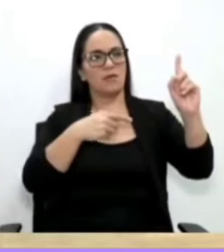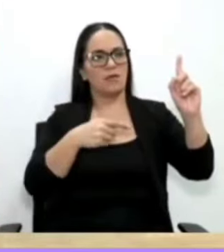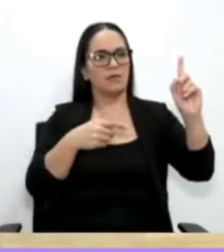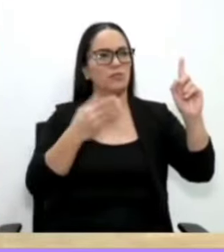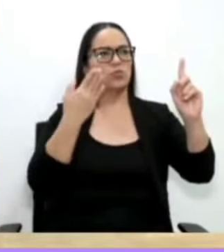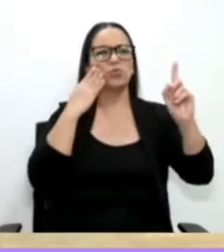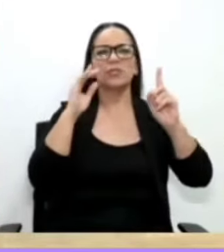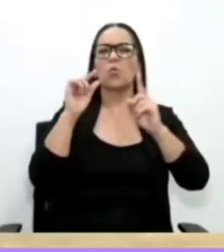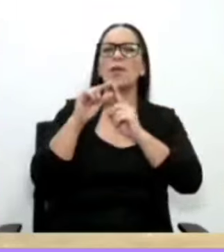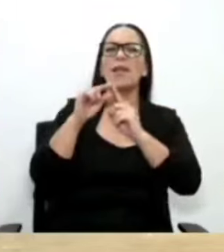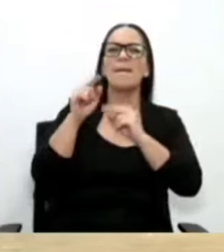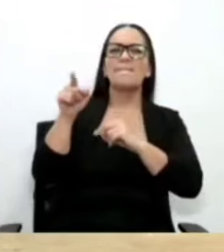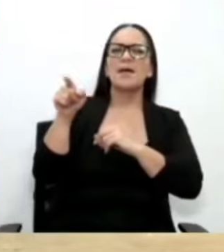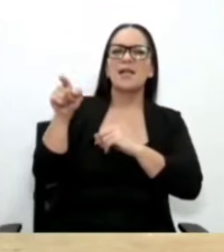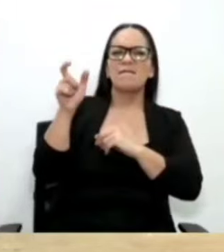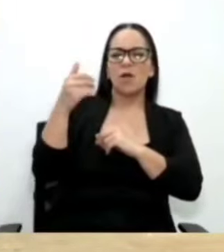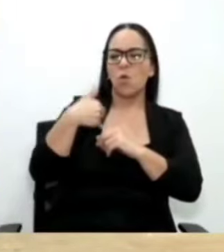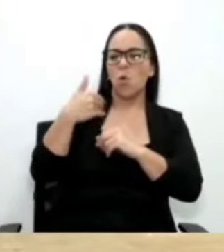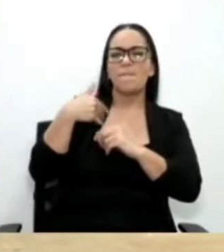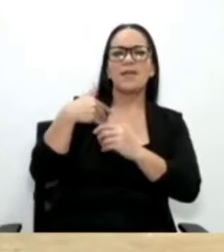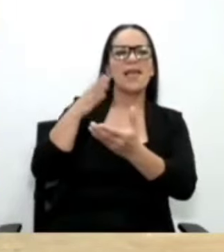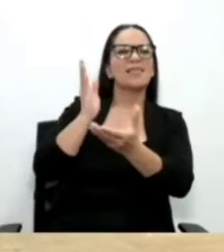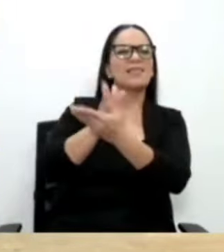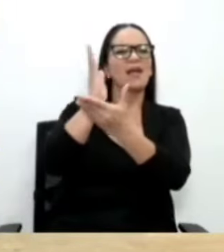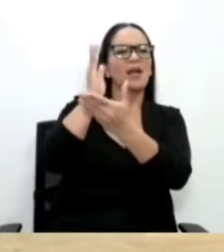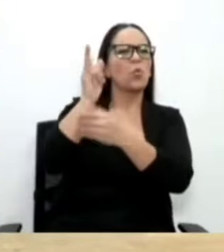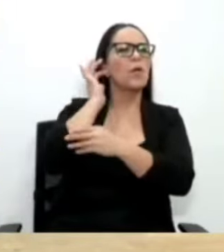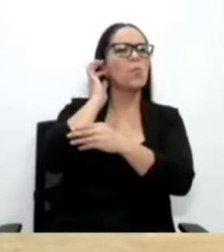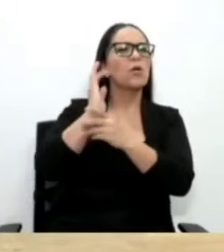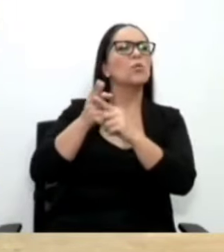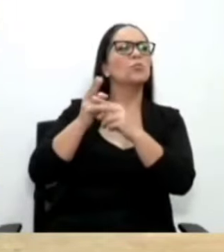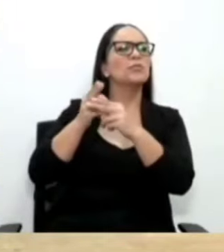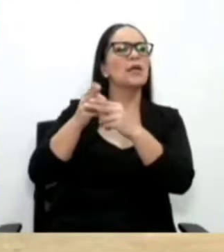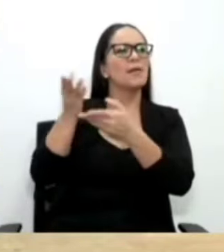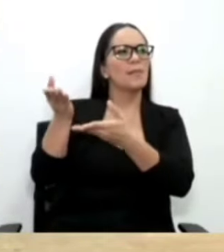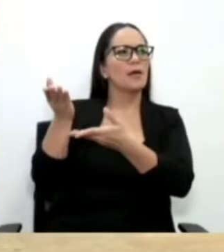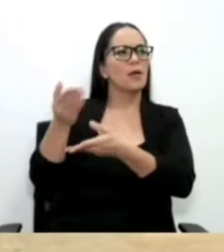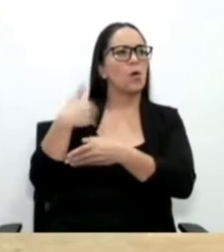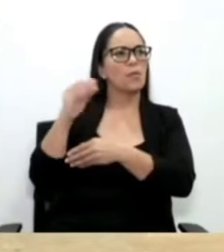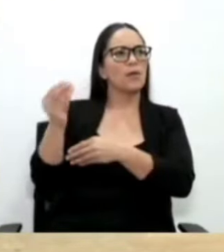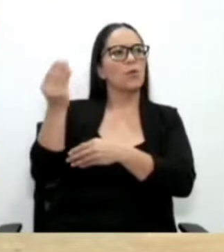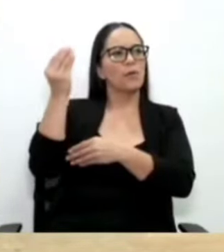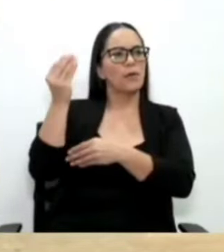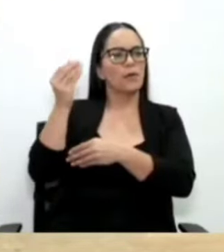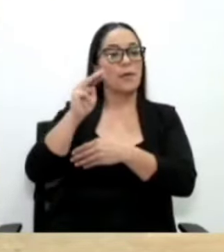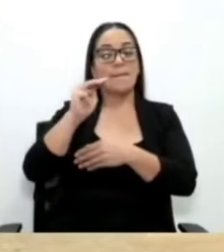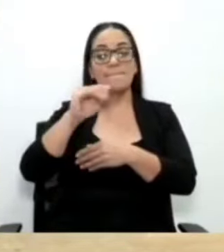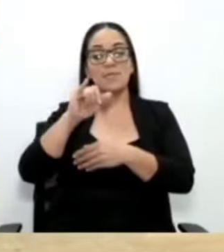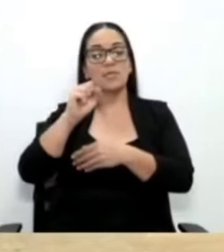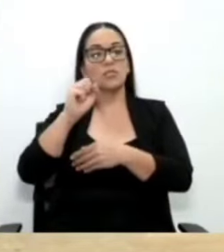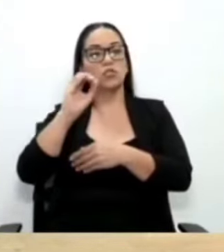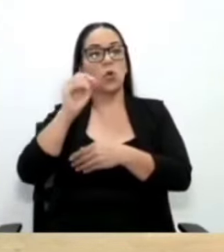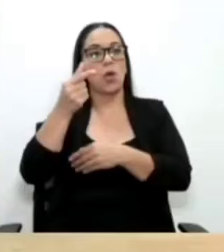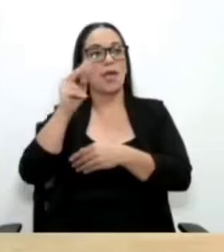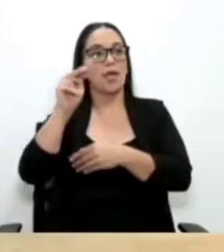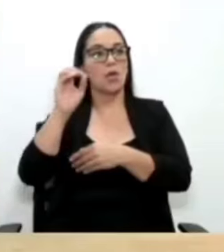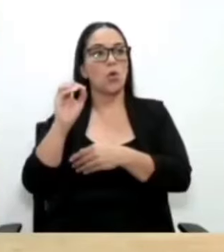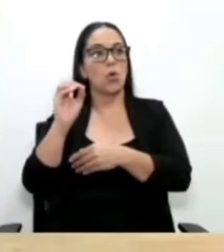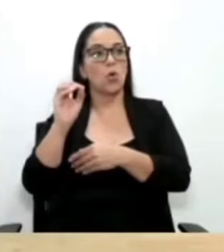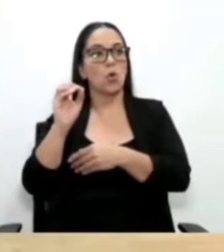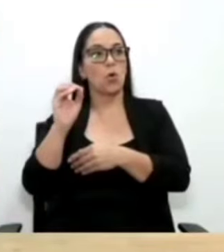palabra de un hombre que ataca a una mujer y a una adulta mayor, un hombre joven. Un misógeno. Un misógeno. ¿Cuál es la palabra técnica?